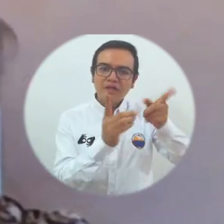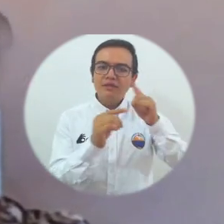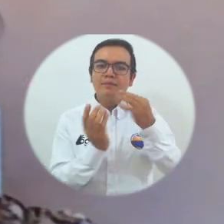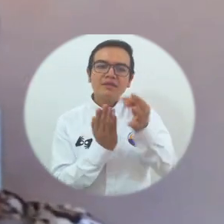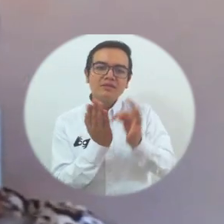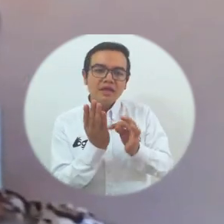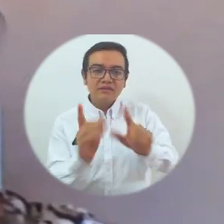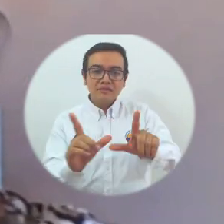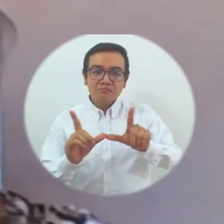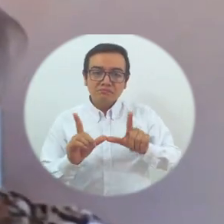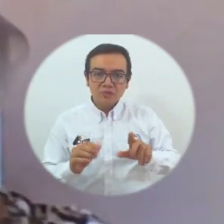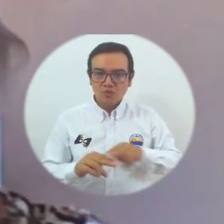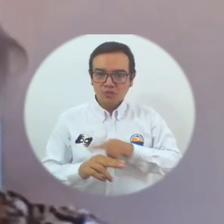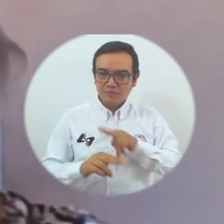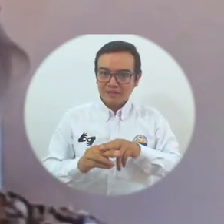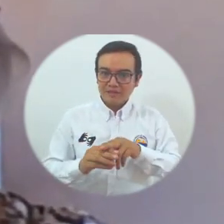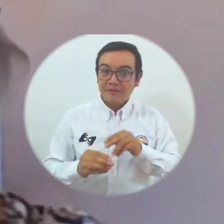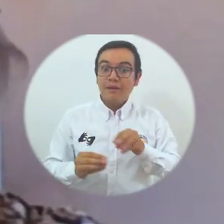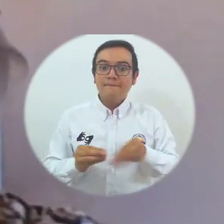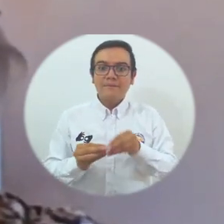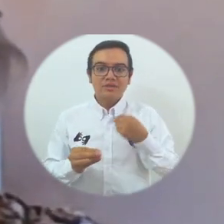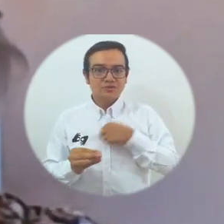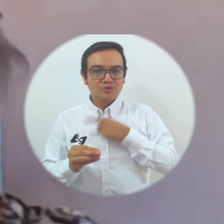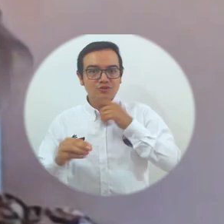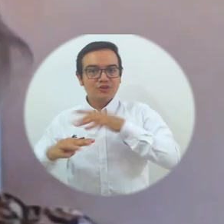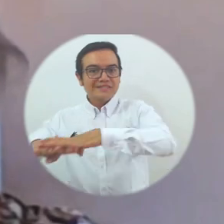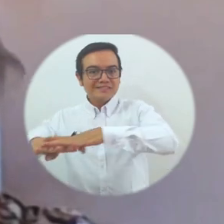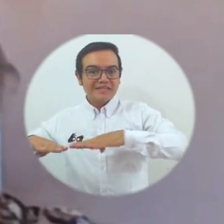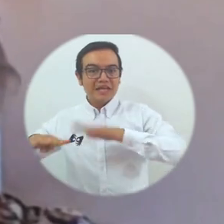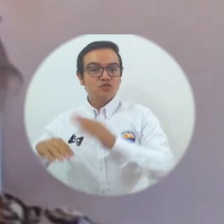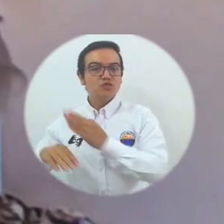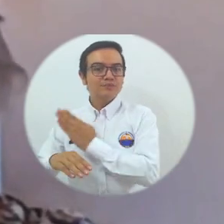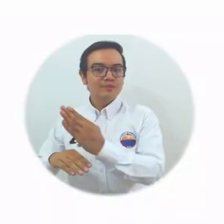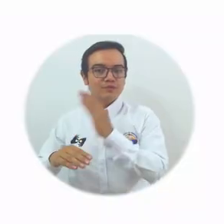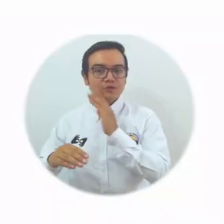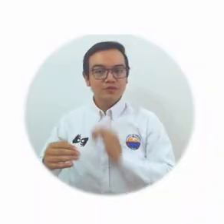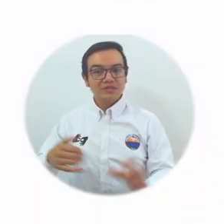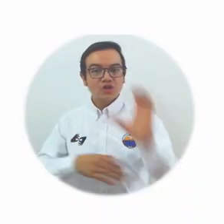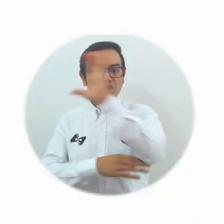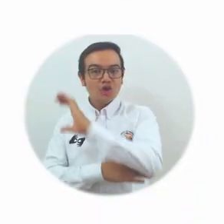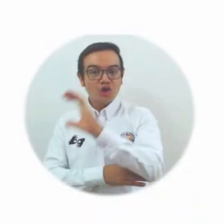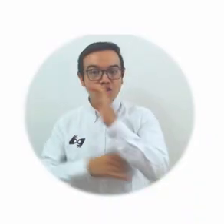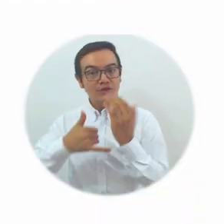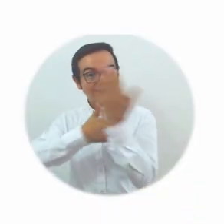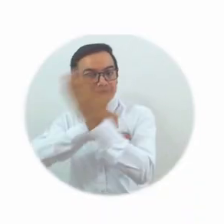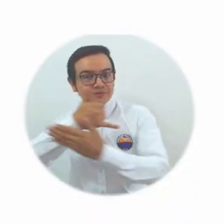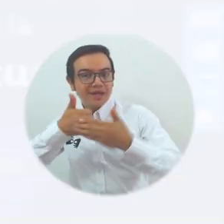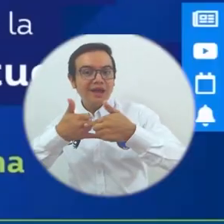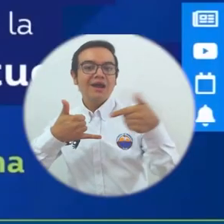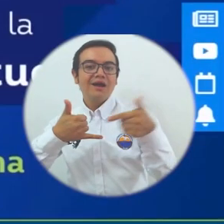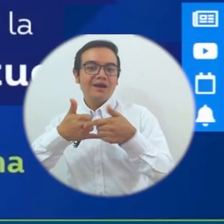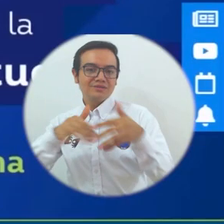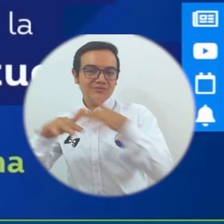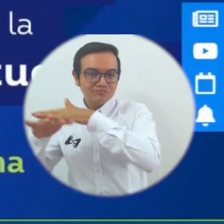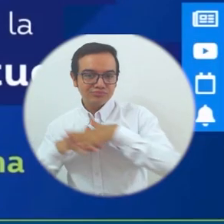posgrado y con eso también hacemos parte de la red de red en todo Colombia.